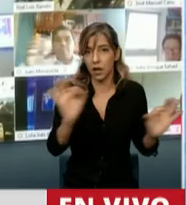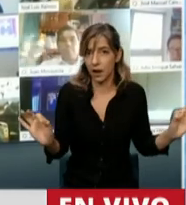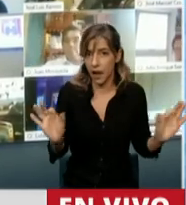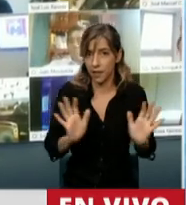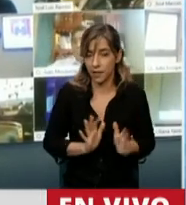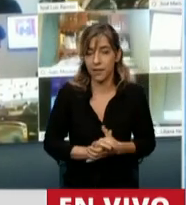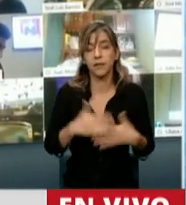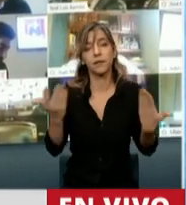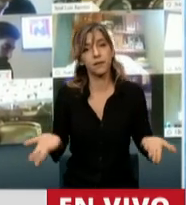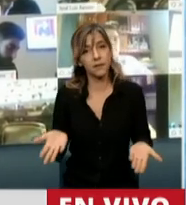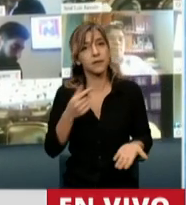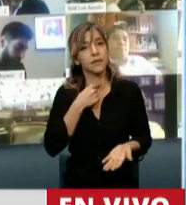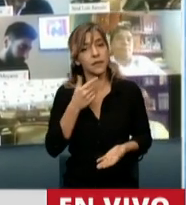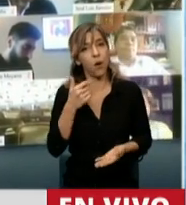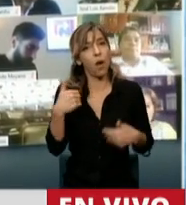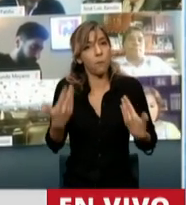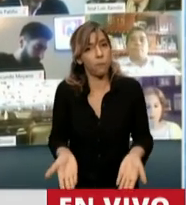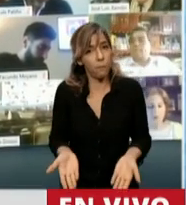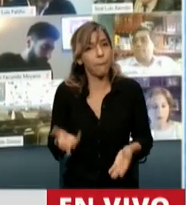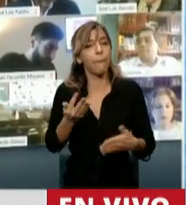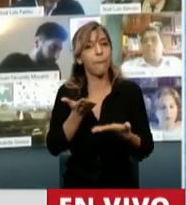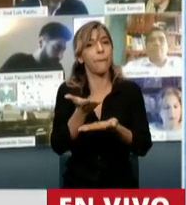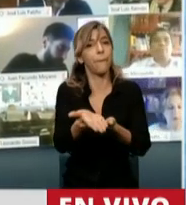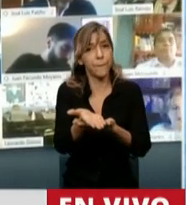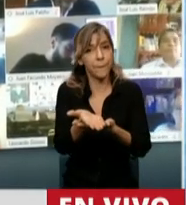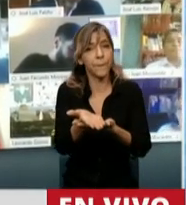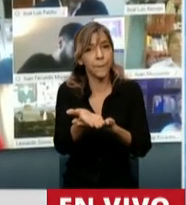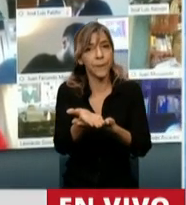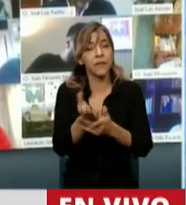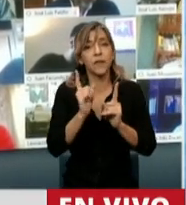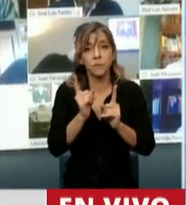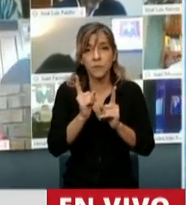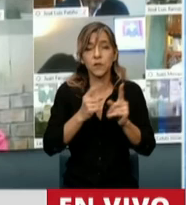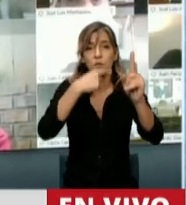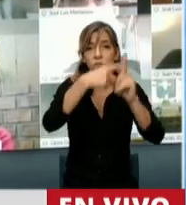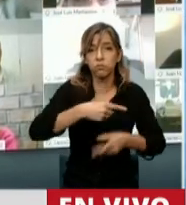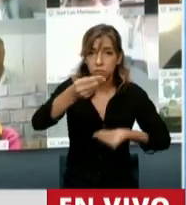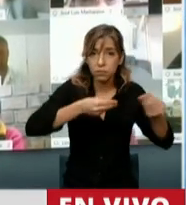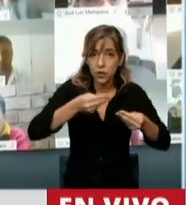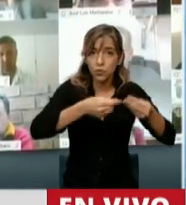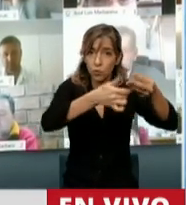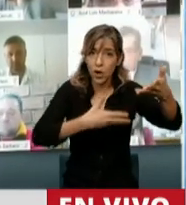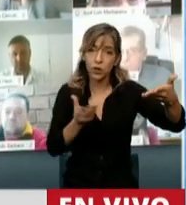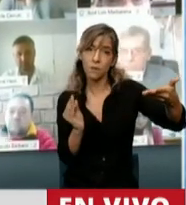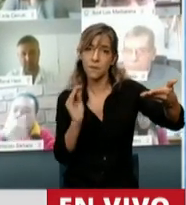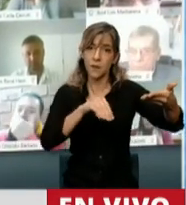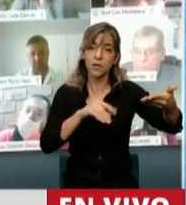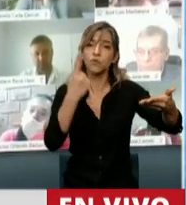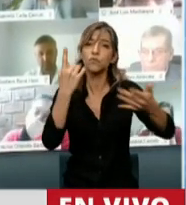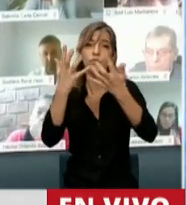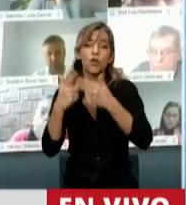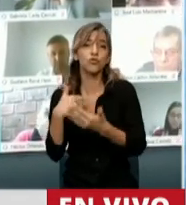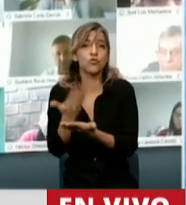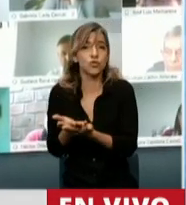momento aprovechar para pedirle que se incluya dentro de la ampliación un proyecto que hemos presentado varios